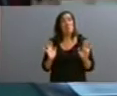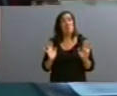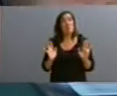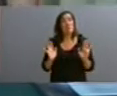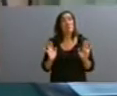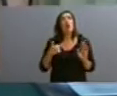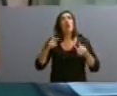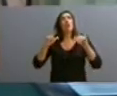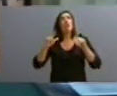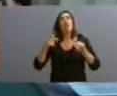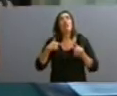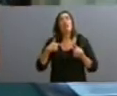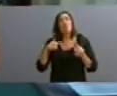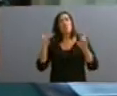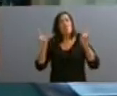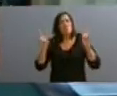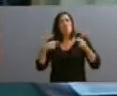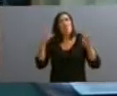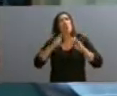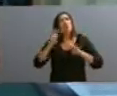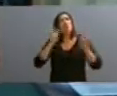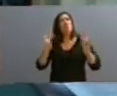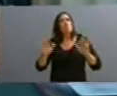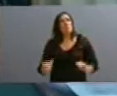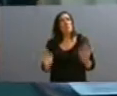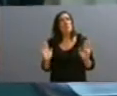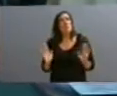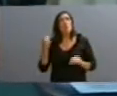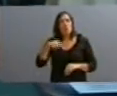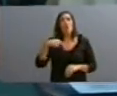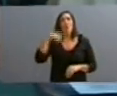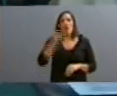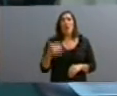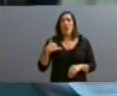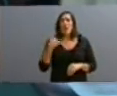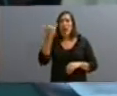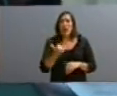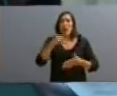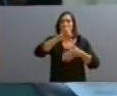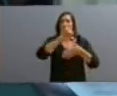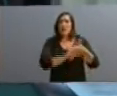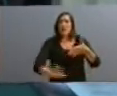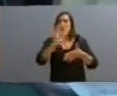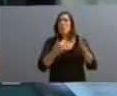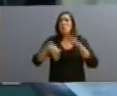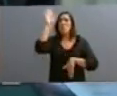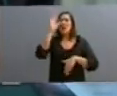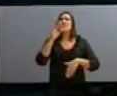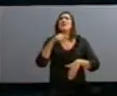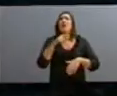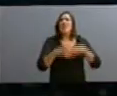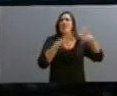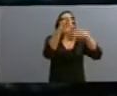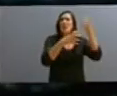desarrollo nuclear, bueno, yo también soy pacífica, pero nosotros somos el país con mayor desarrollo de toda América Latina, hemos vendido reactores